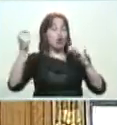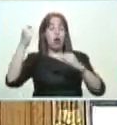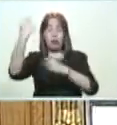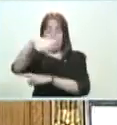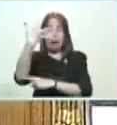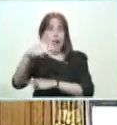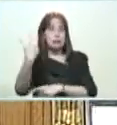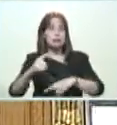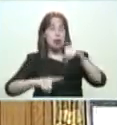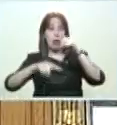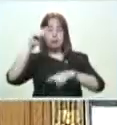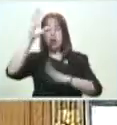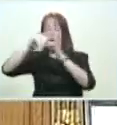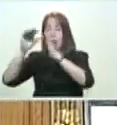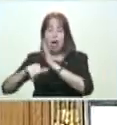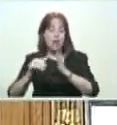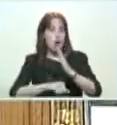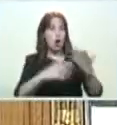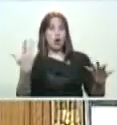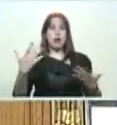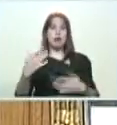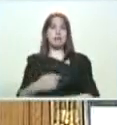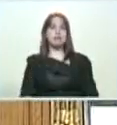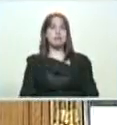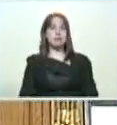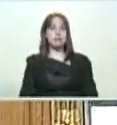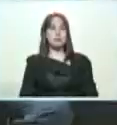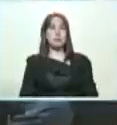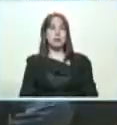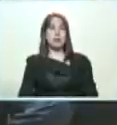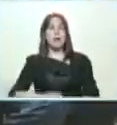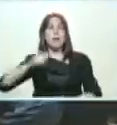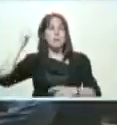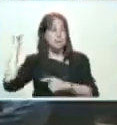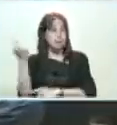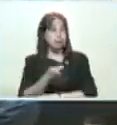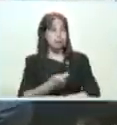los bachaqueros, a los ladrones. ¡Palo, compadre!